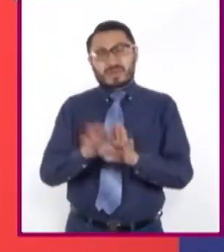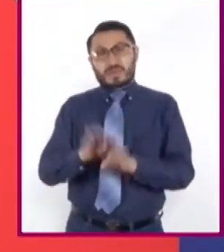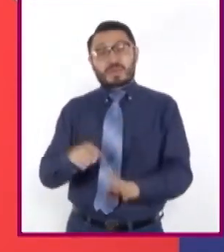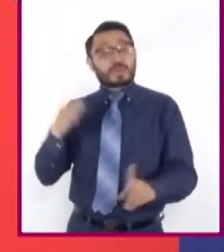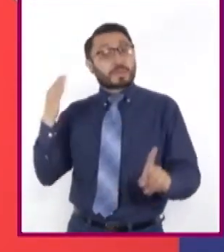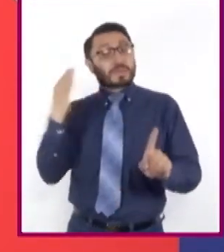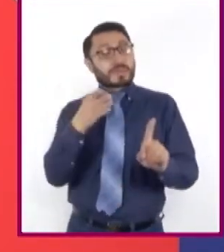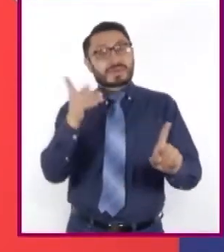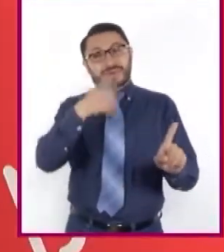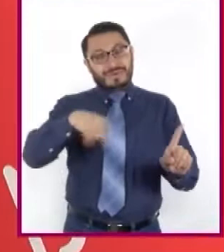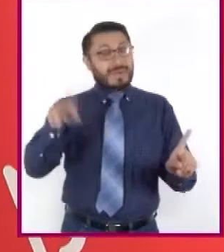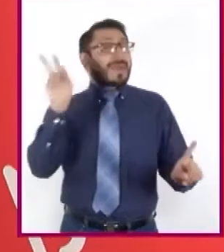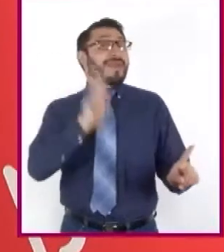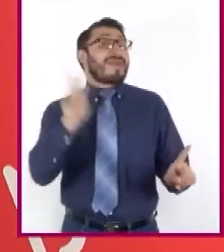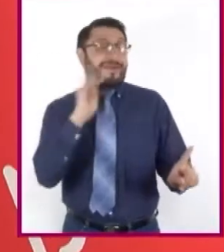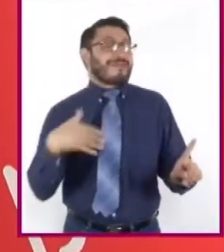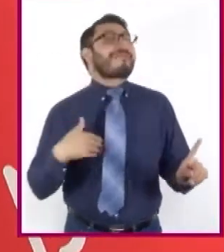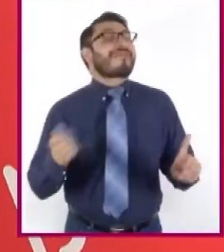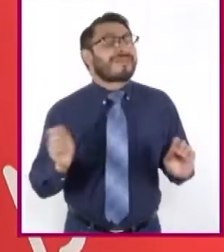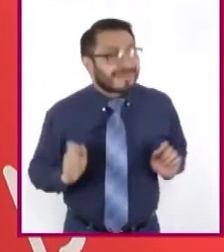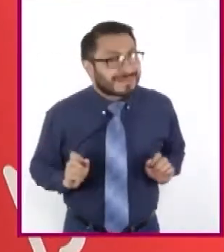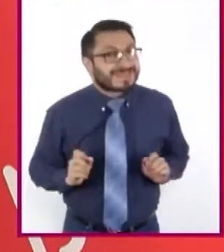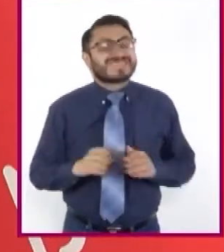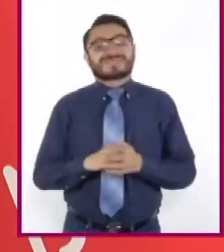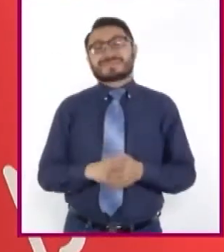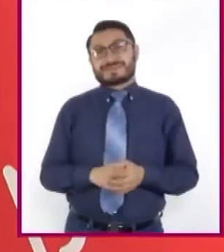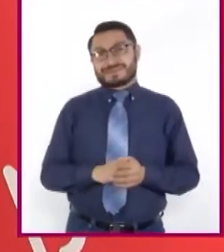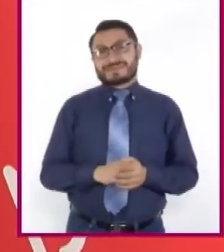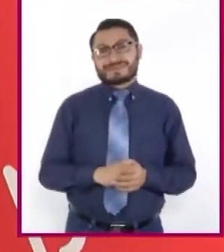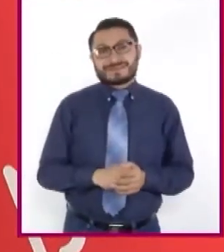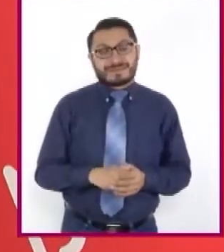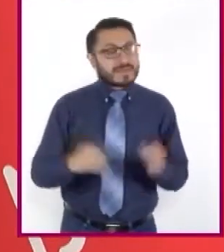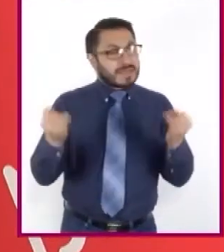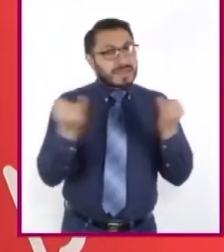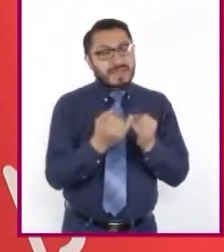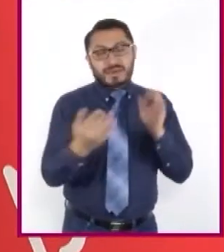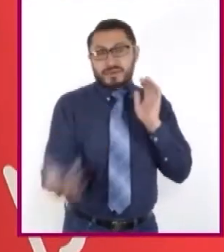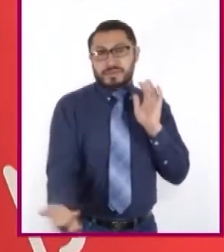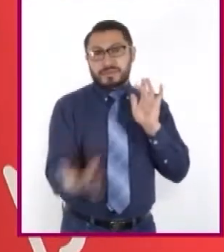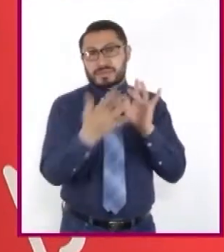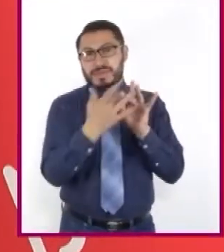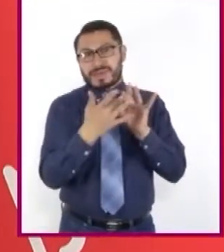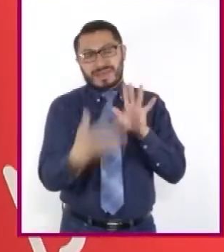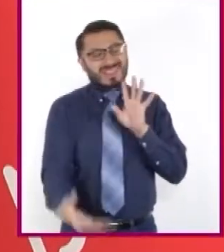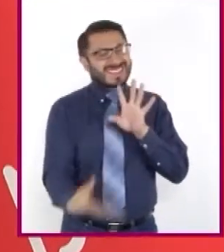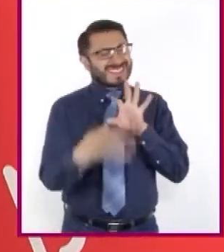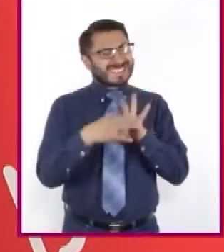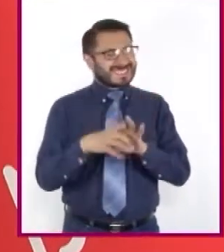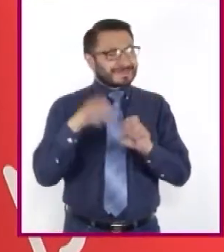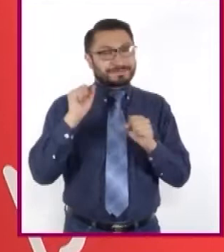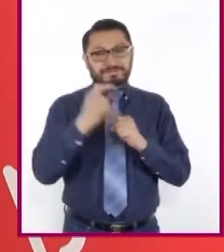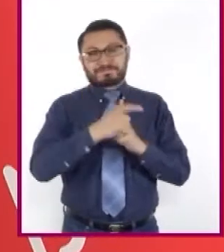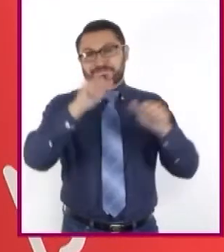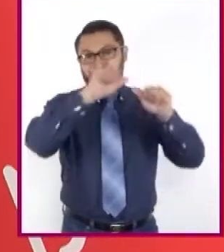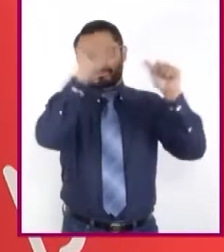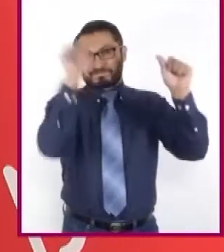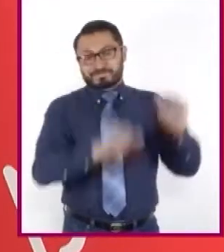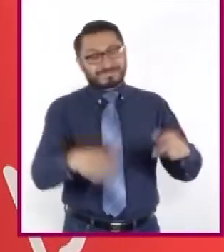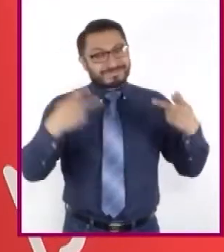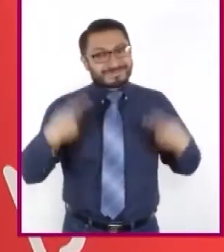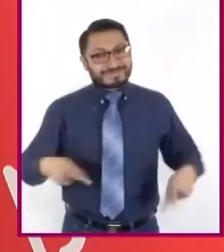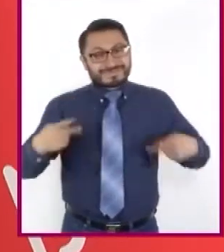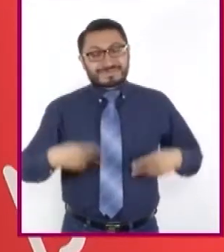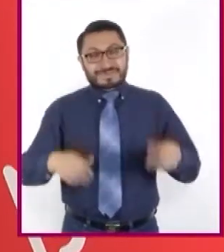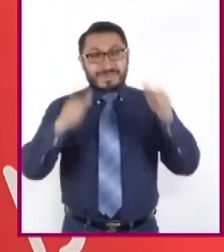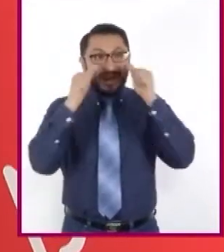nuestro sentido común. Así, cuando logramos conectar con una manifestación artística, los espectadores tenemos